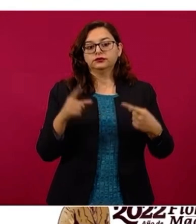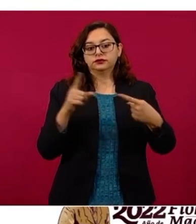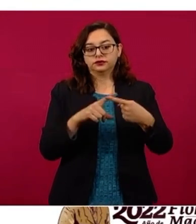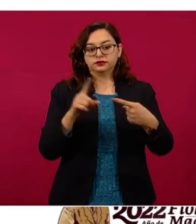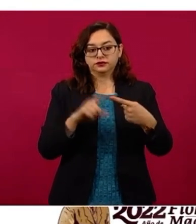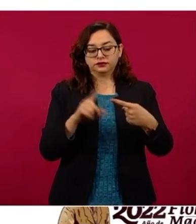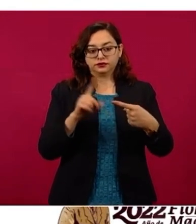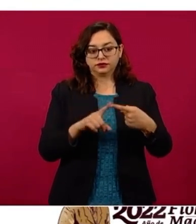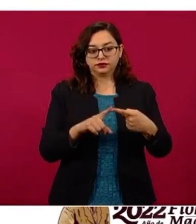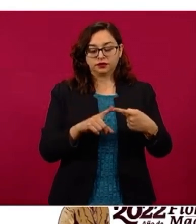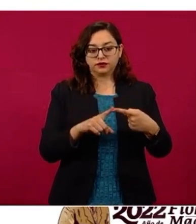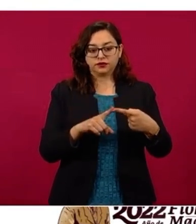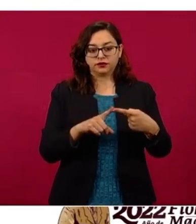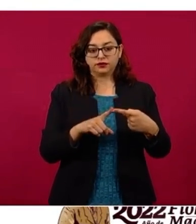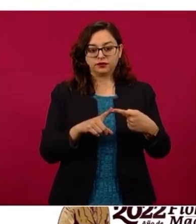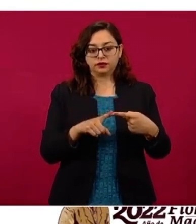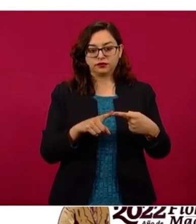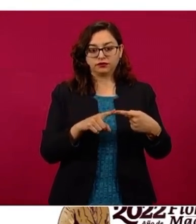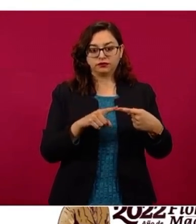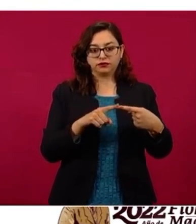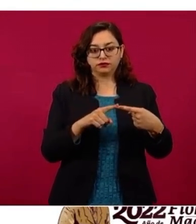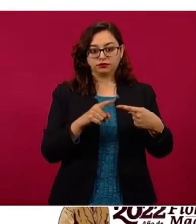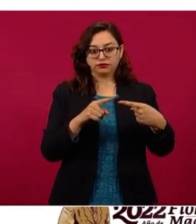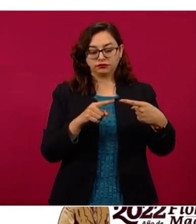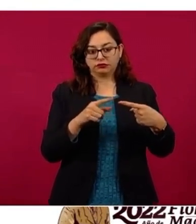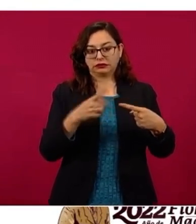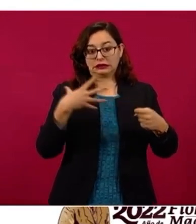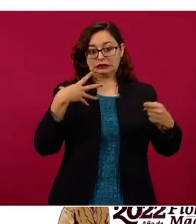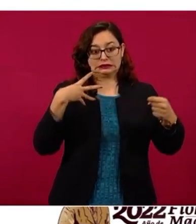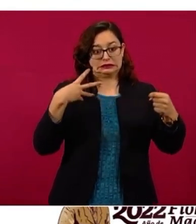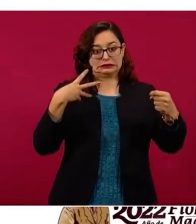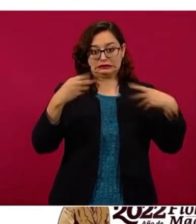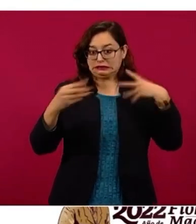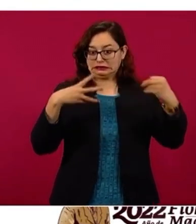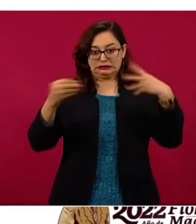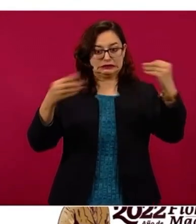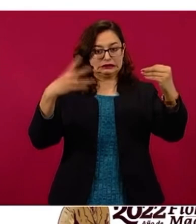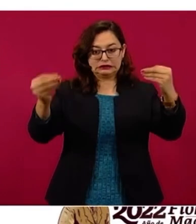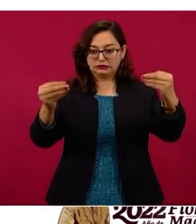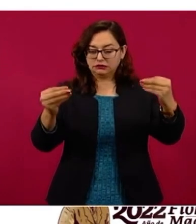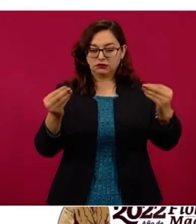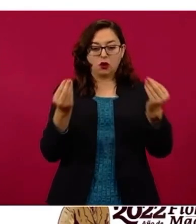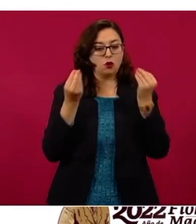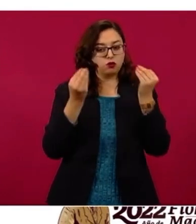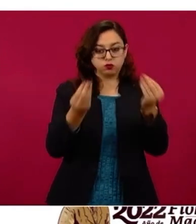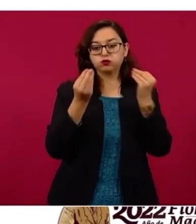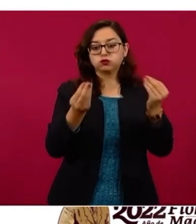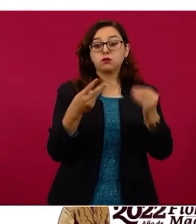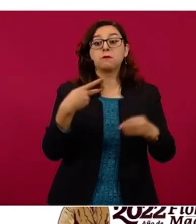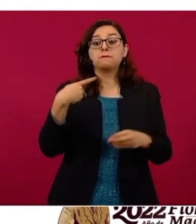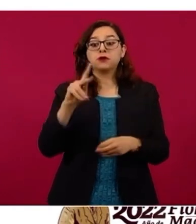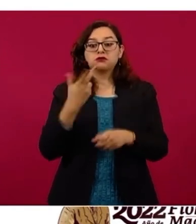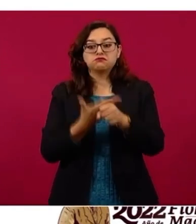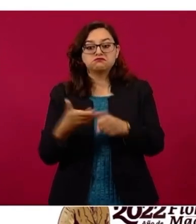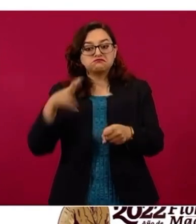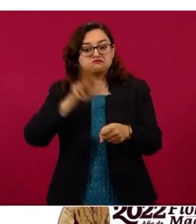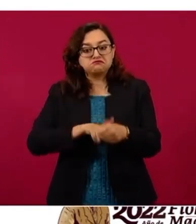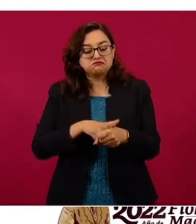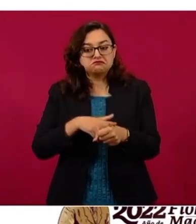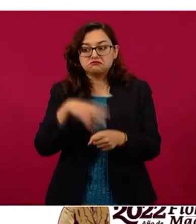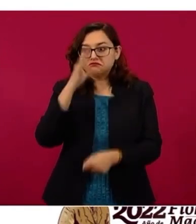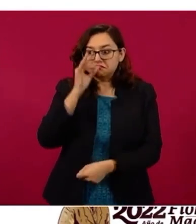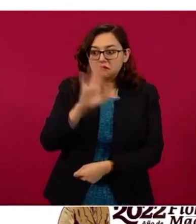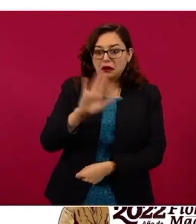del lado izquierdo, que es diez veces mayor a las hospitalizaciones y las defunciones. Es una